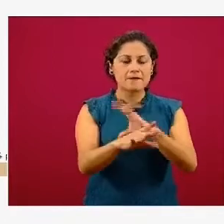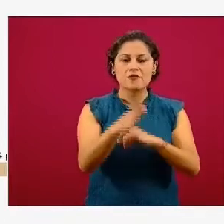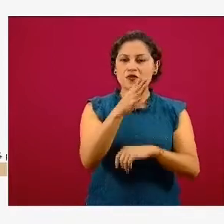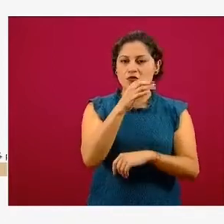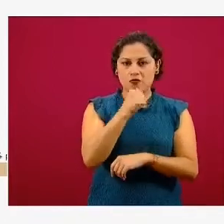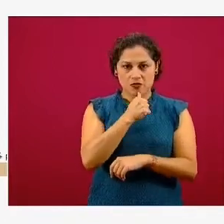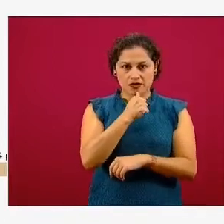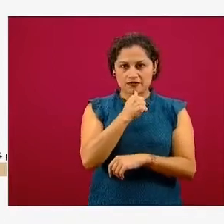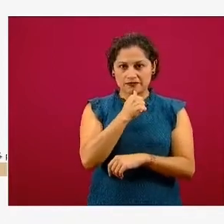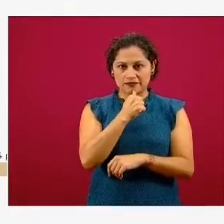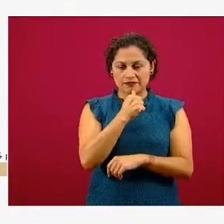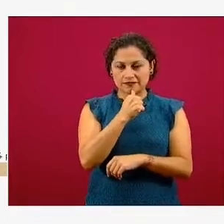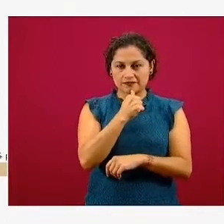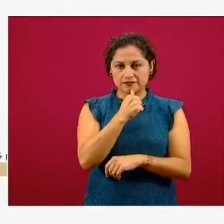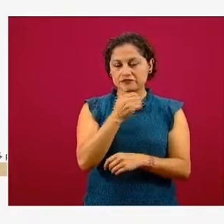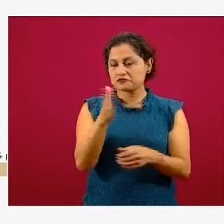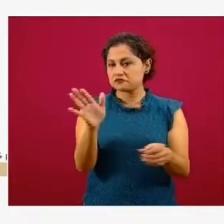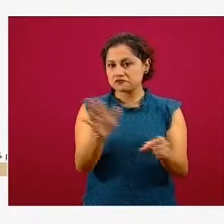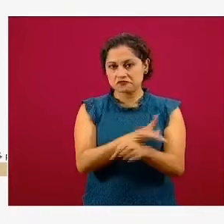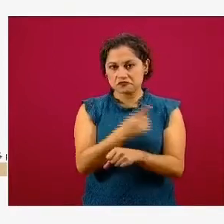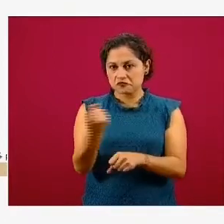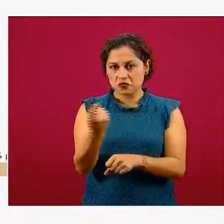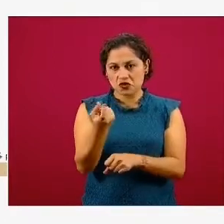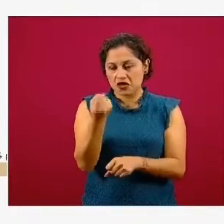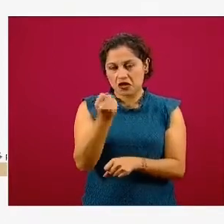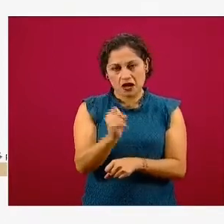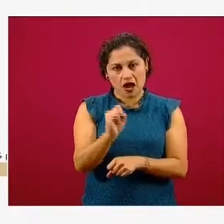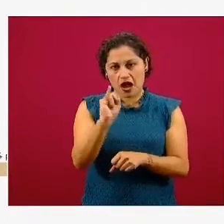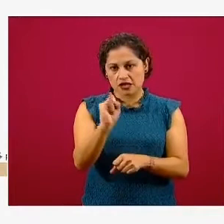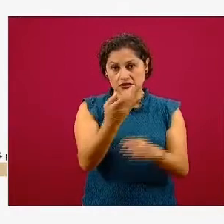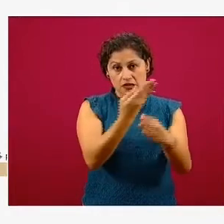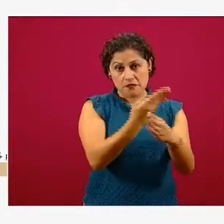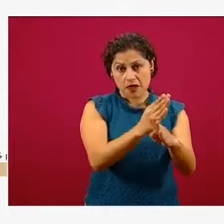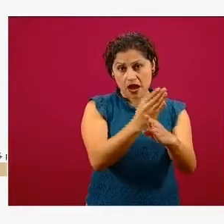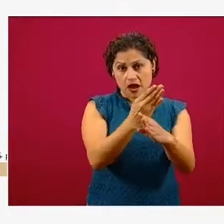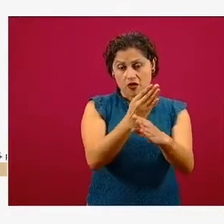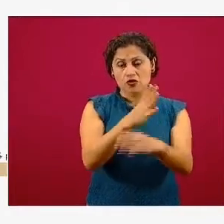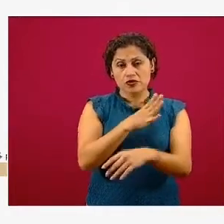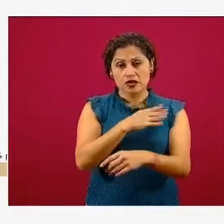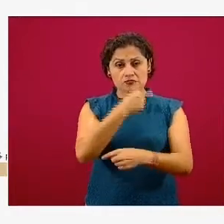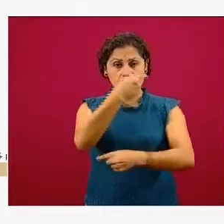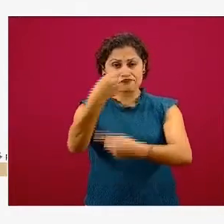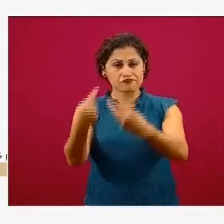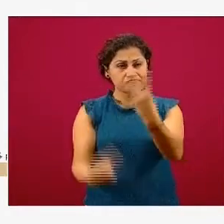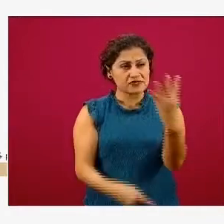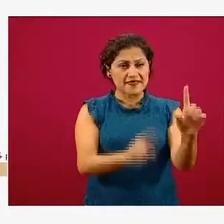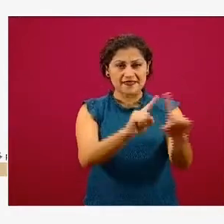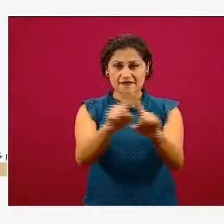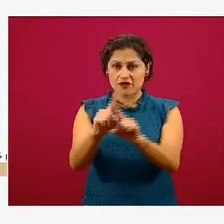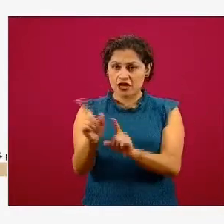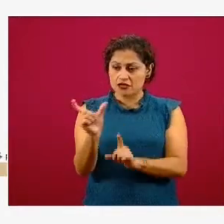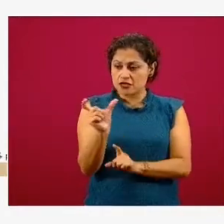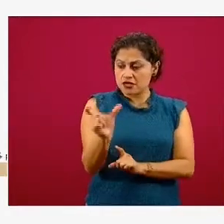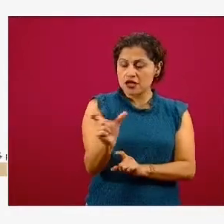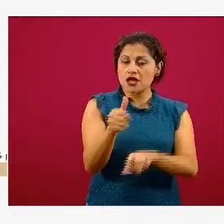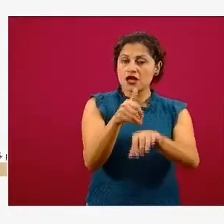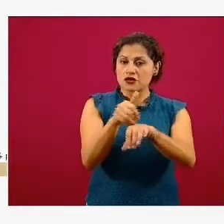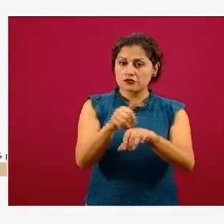hay una gama amplia de tipos de cuentas bancarias. Hay unas en particular que